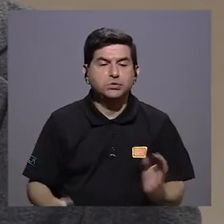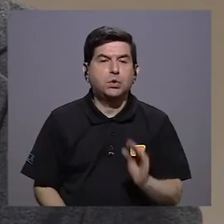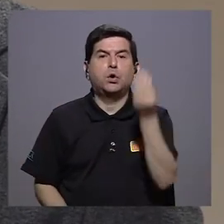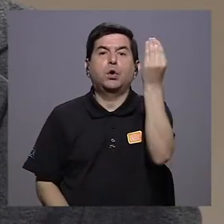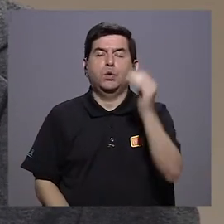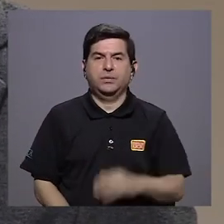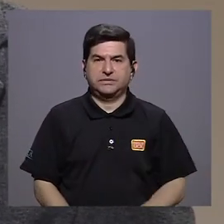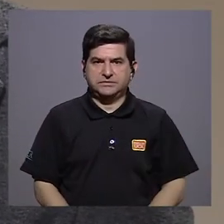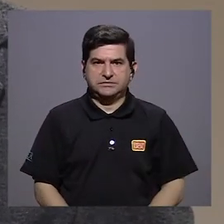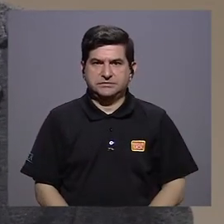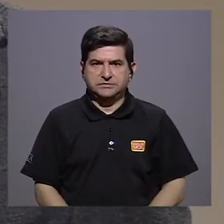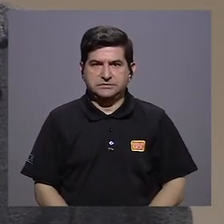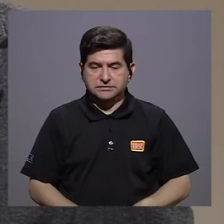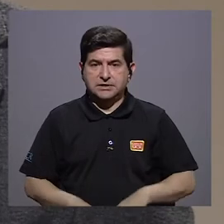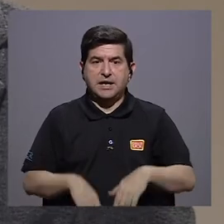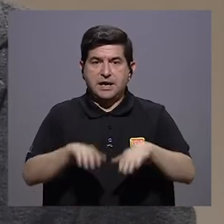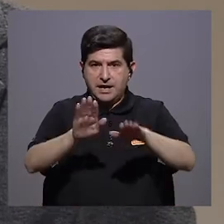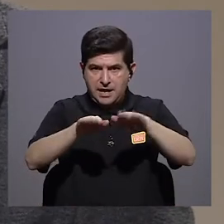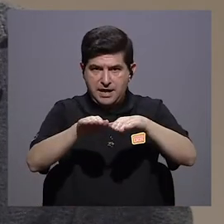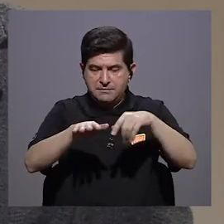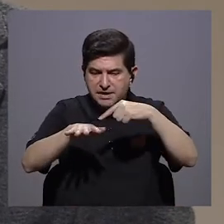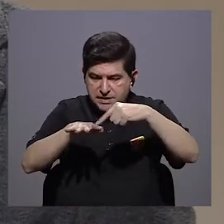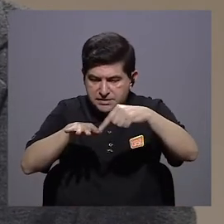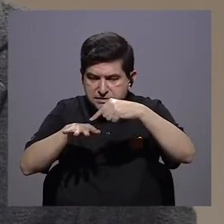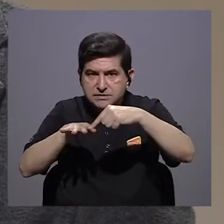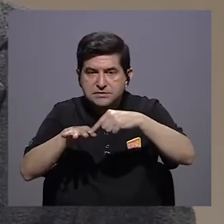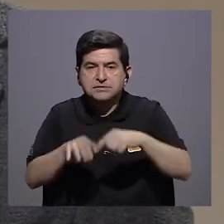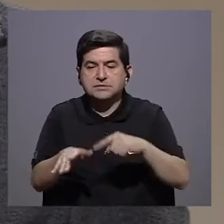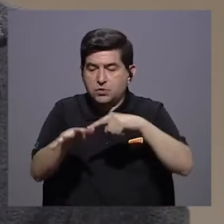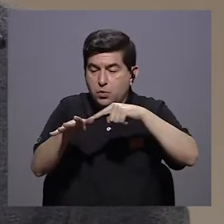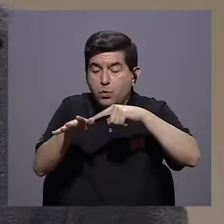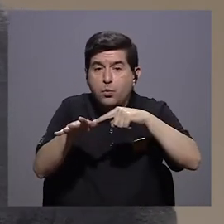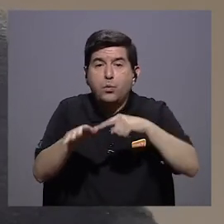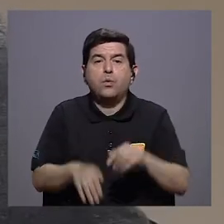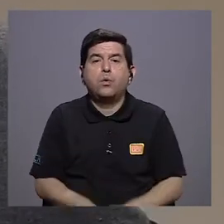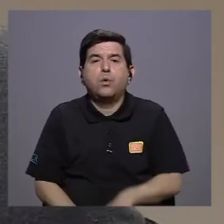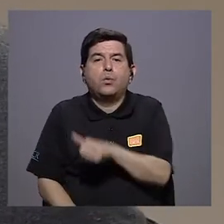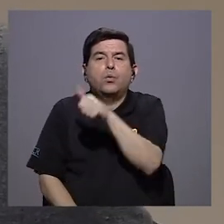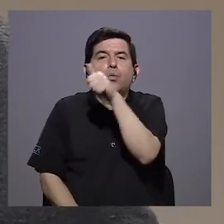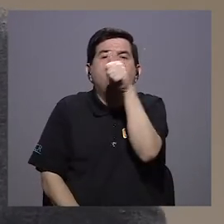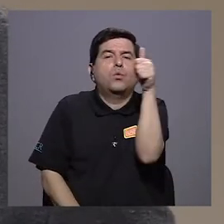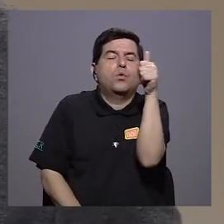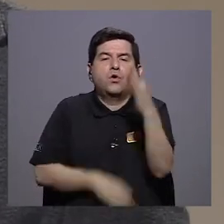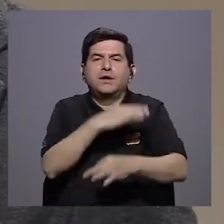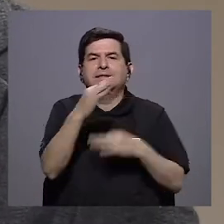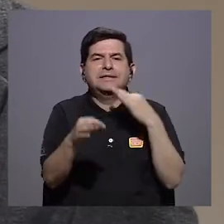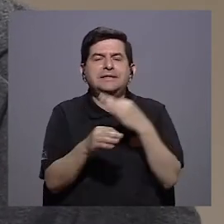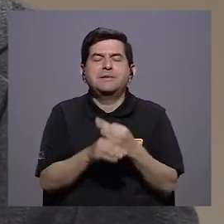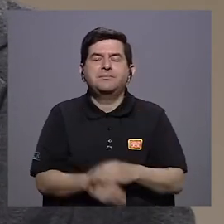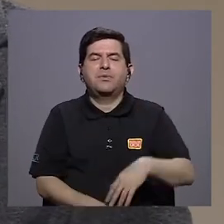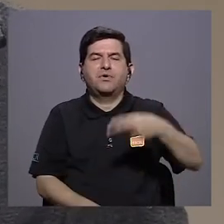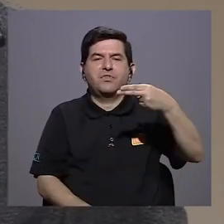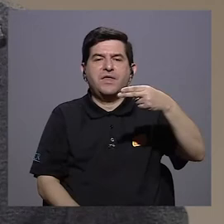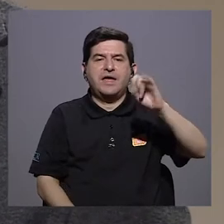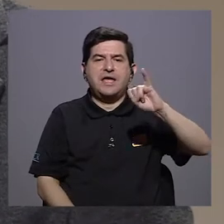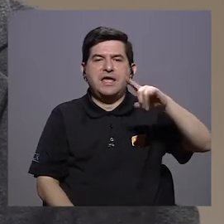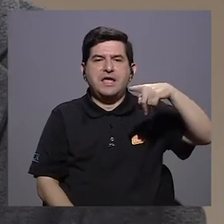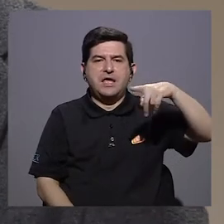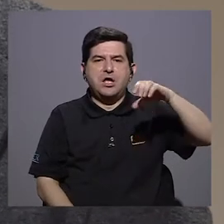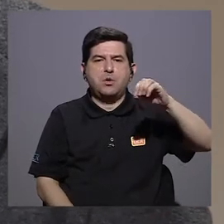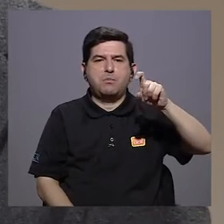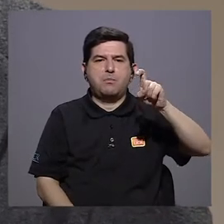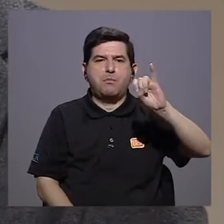joven, donde los dedos de los pies, específicamente el dedo gordo se empieza a poner azul, como un tipo de hipoxia. Es decir, el